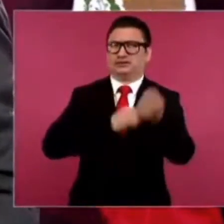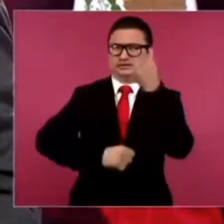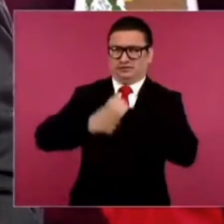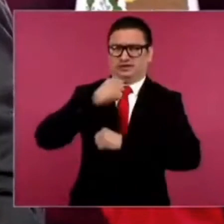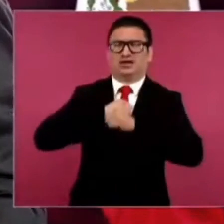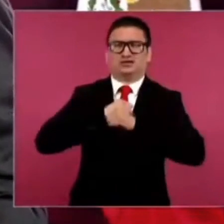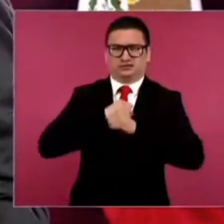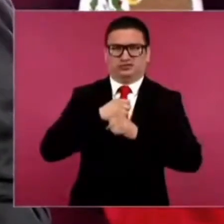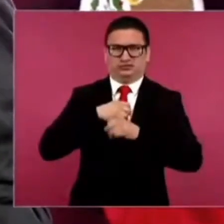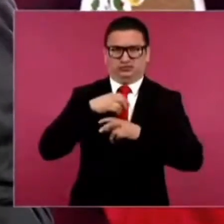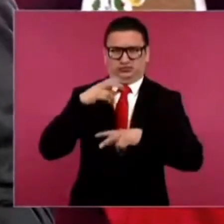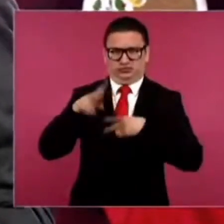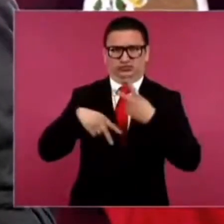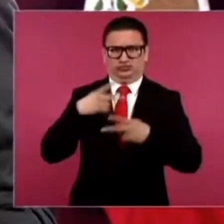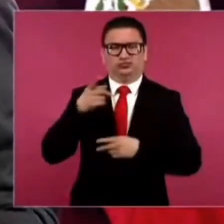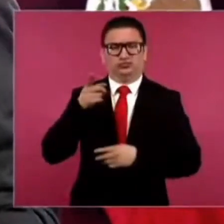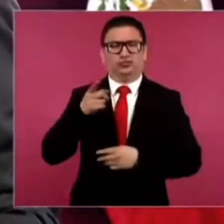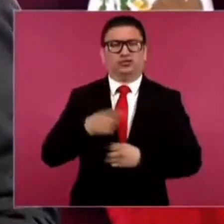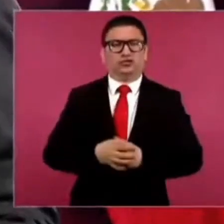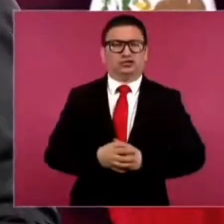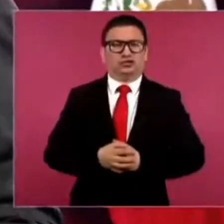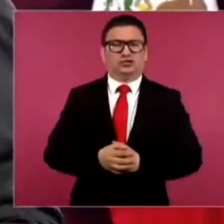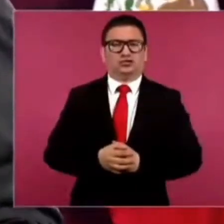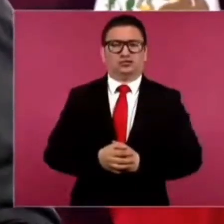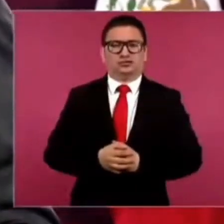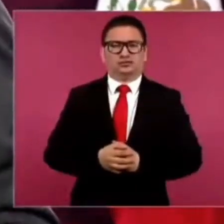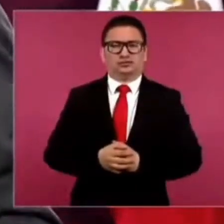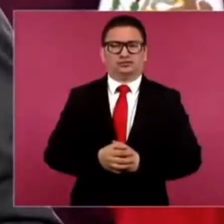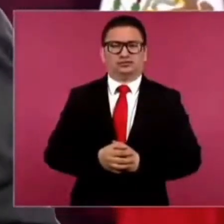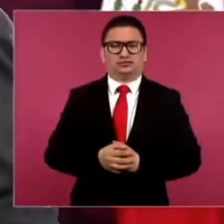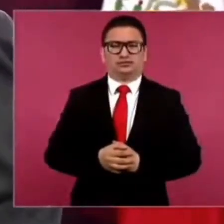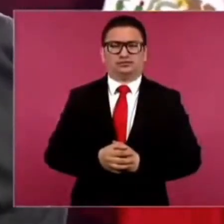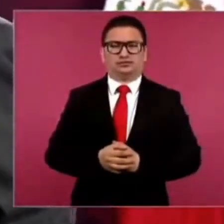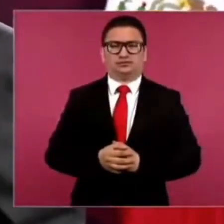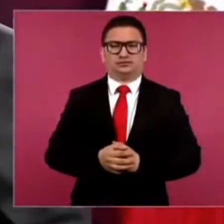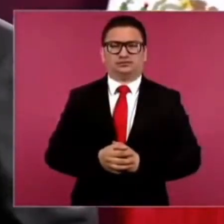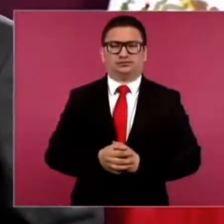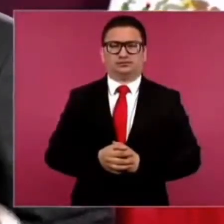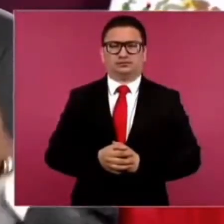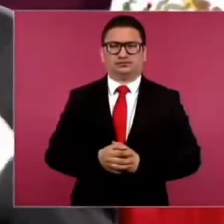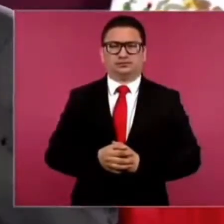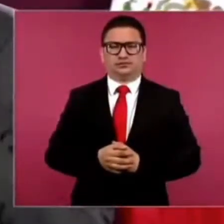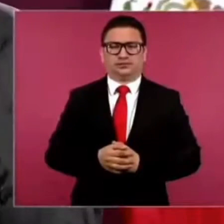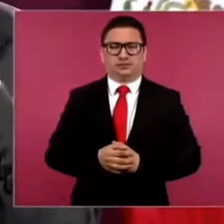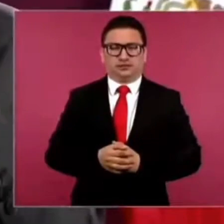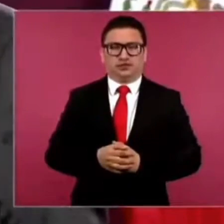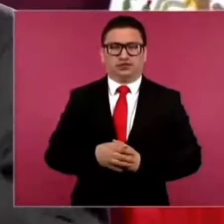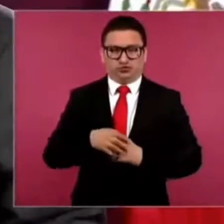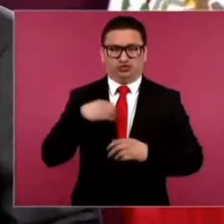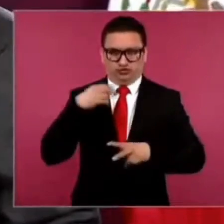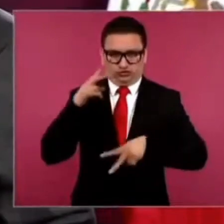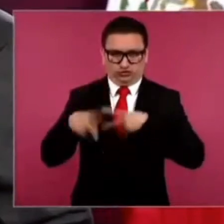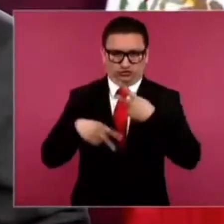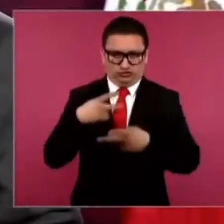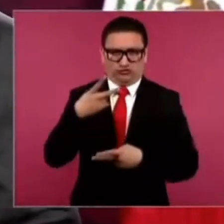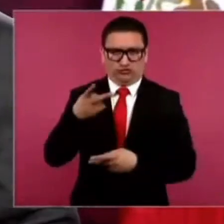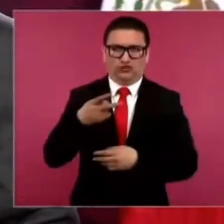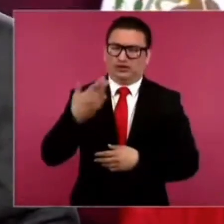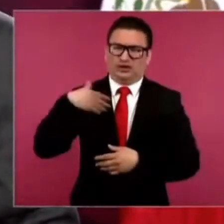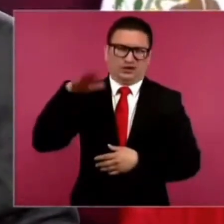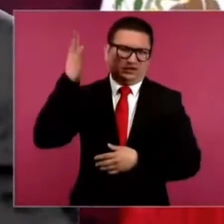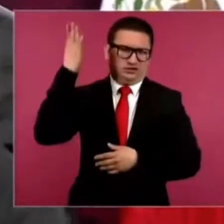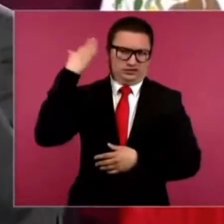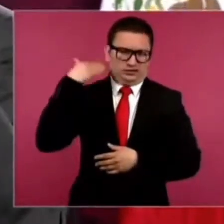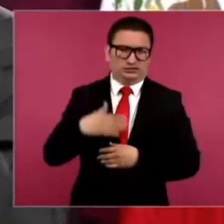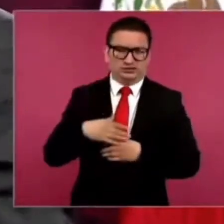no fui hace 20 años, creo que fui desde